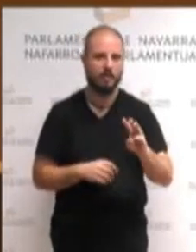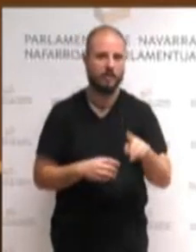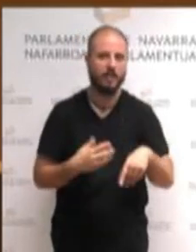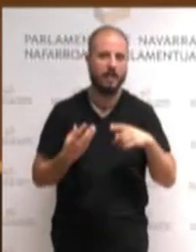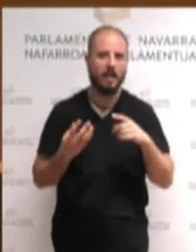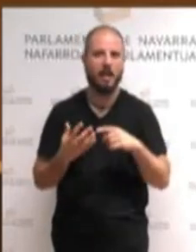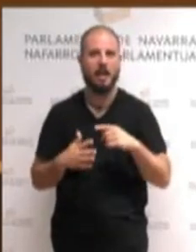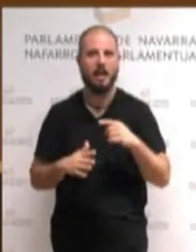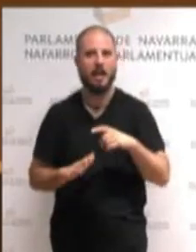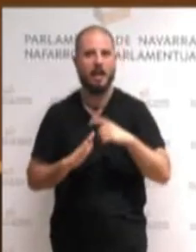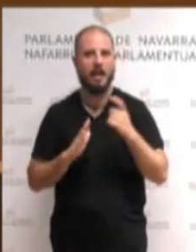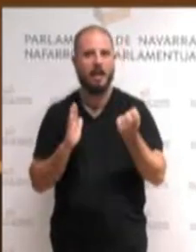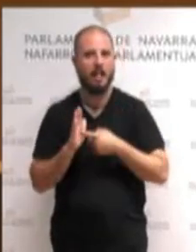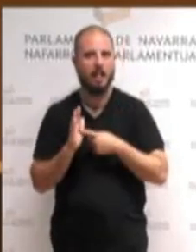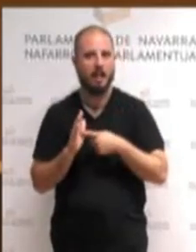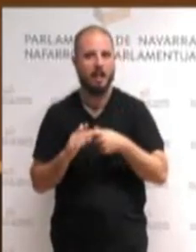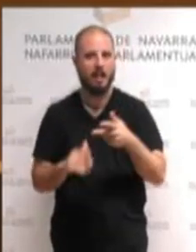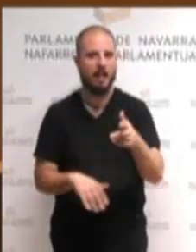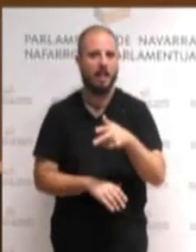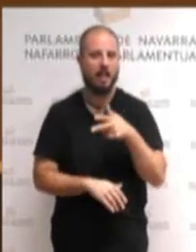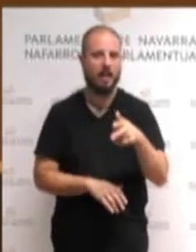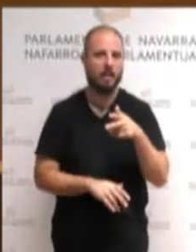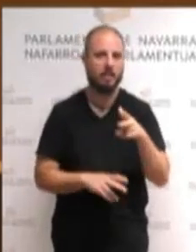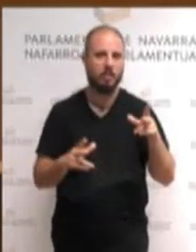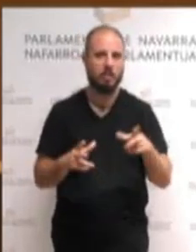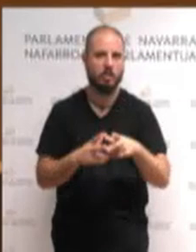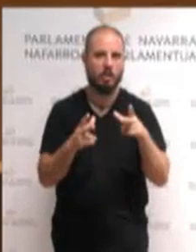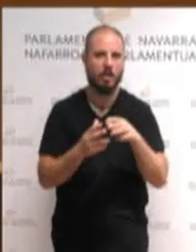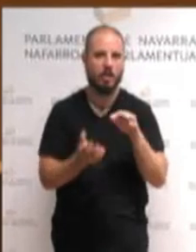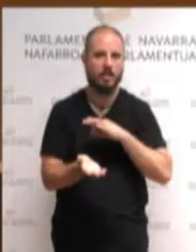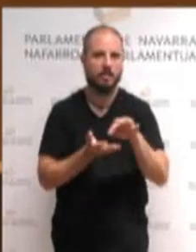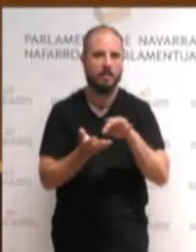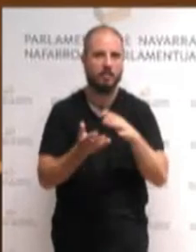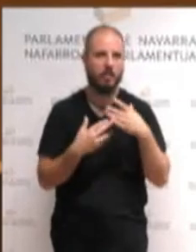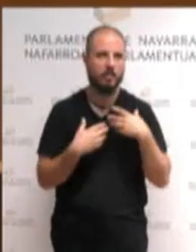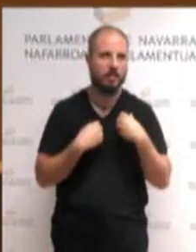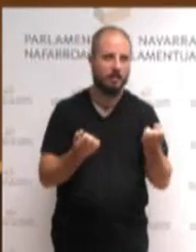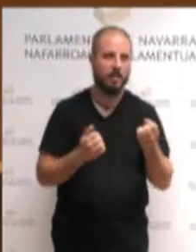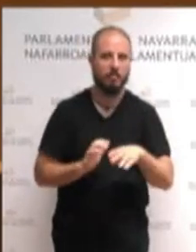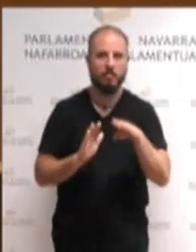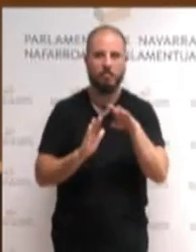neurriak, enpresen deslokalizazioaren kontrako legea.